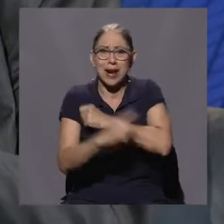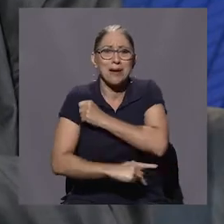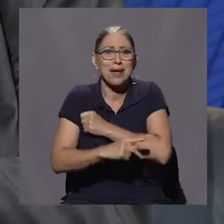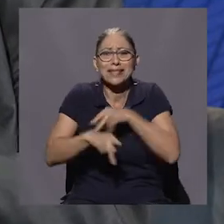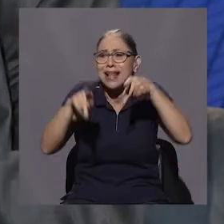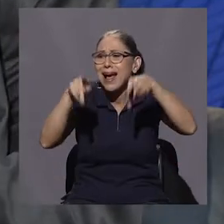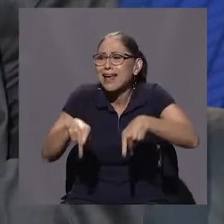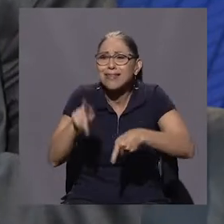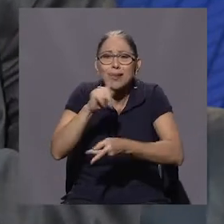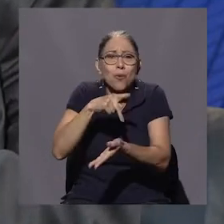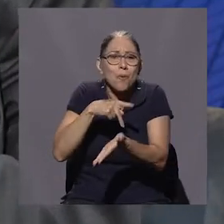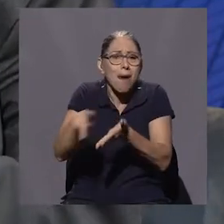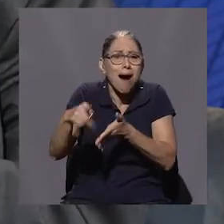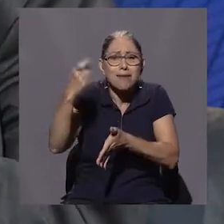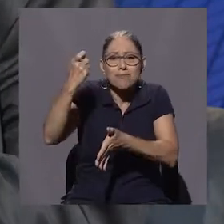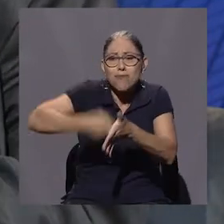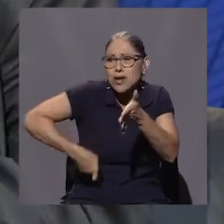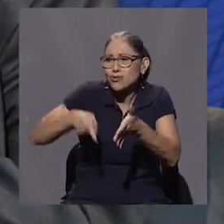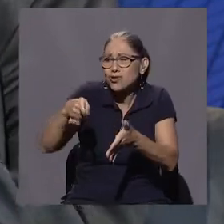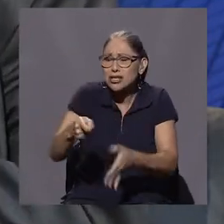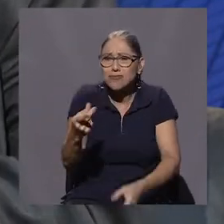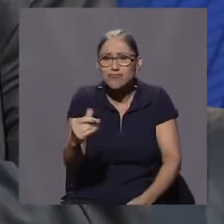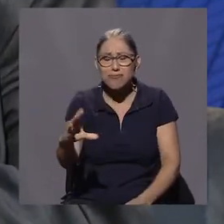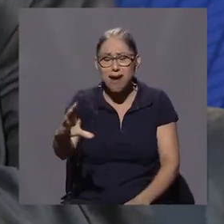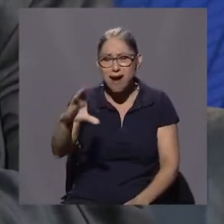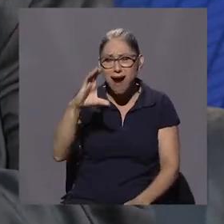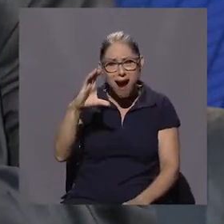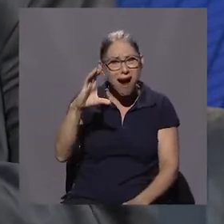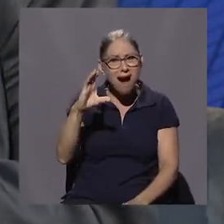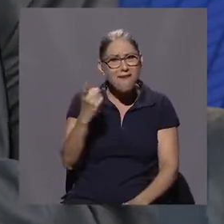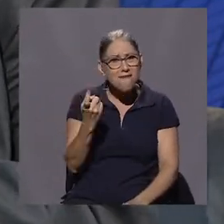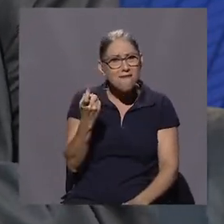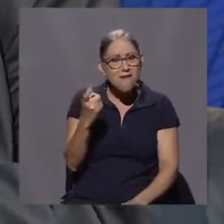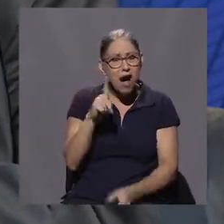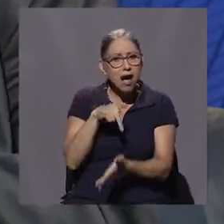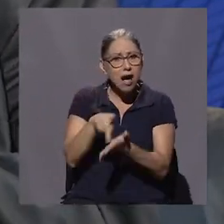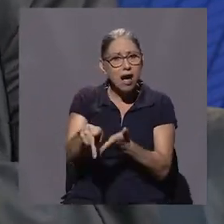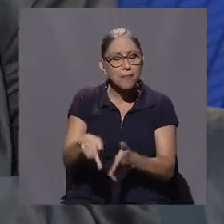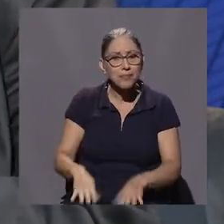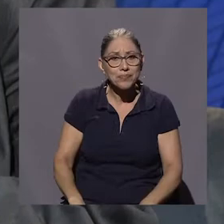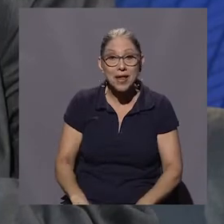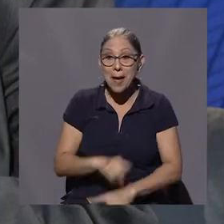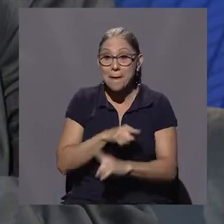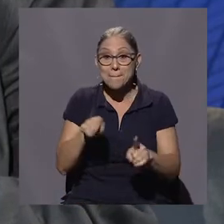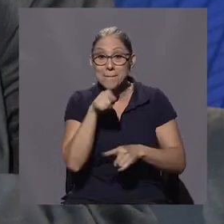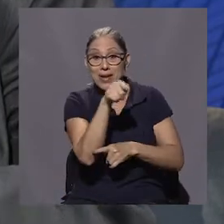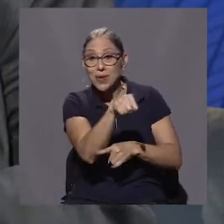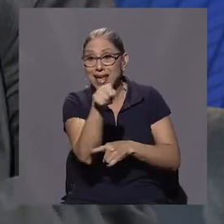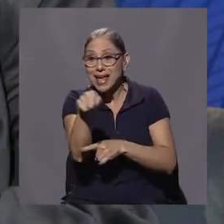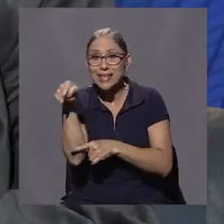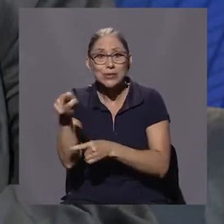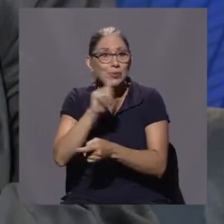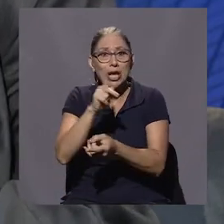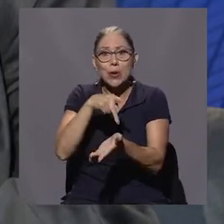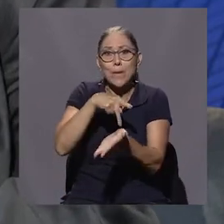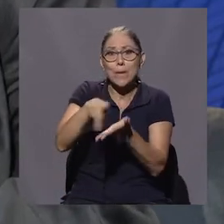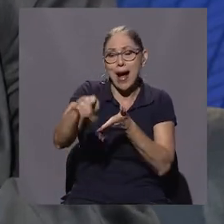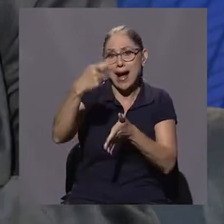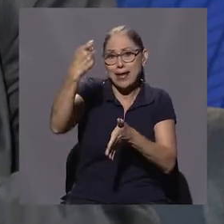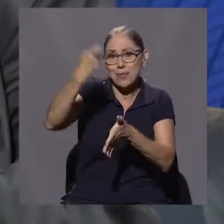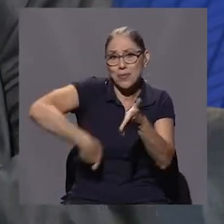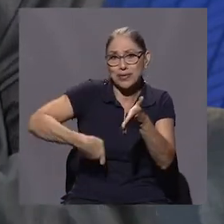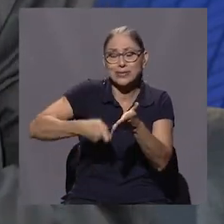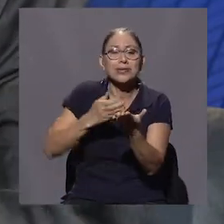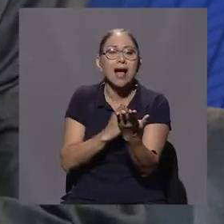pero por otro porque ha habido una forma en que estos grandes evasores a través de medios de